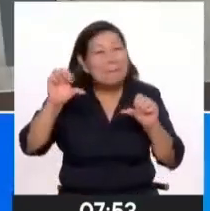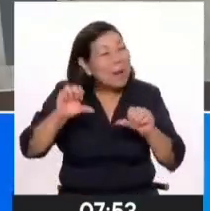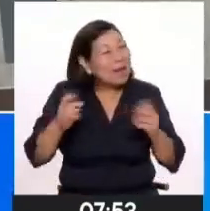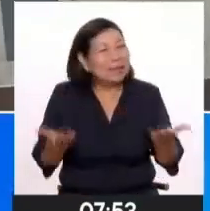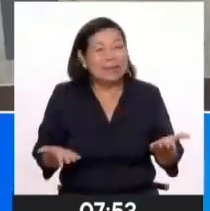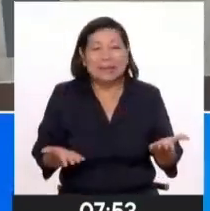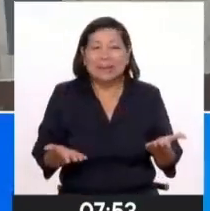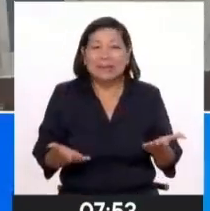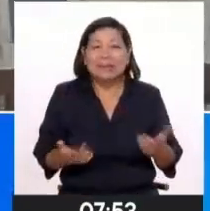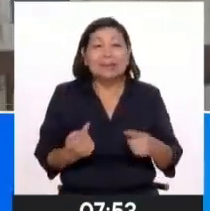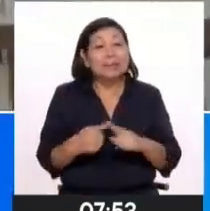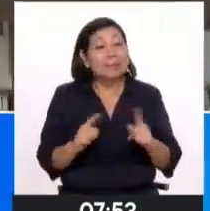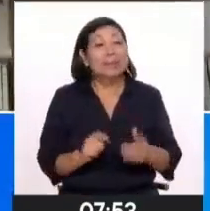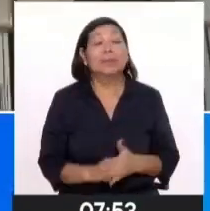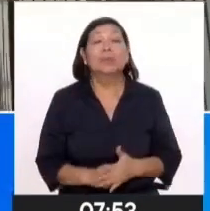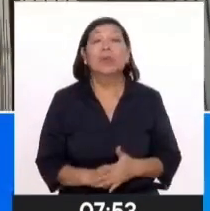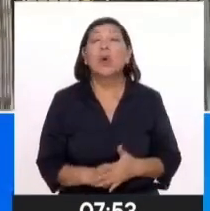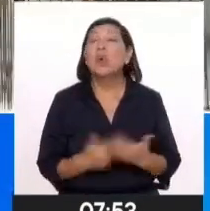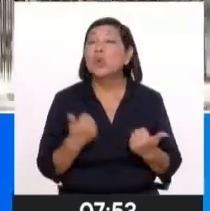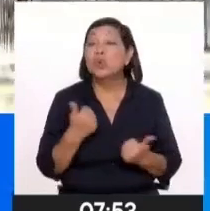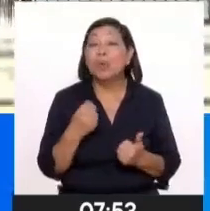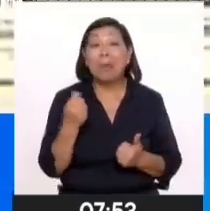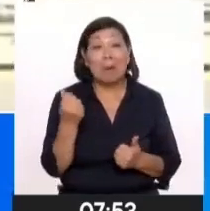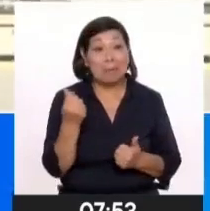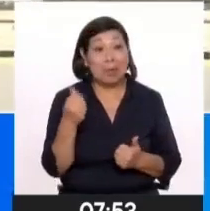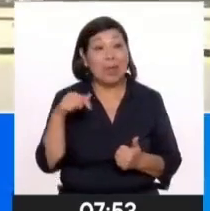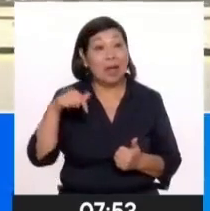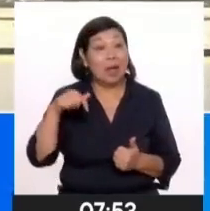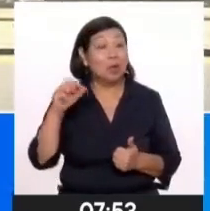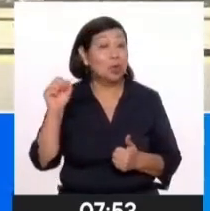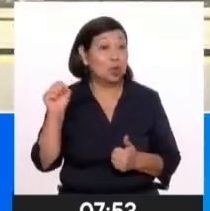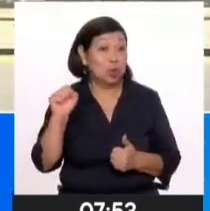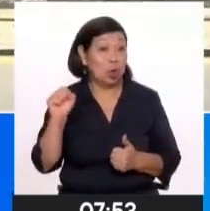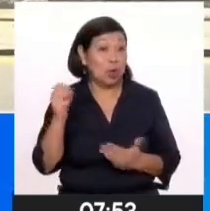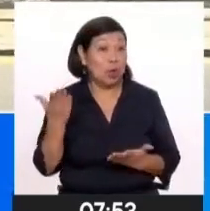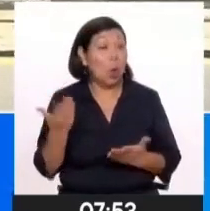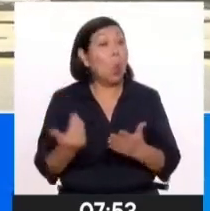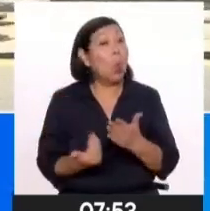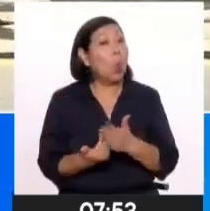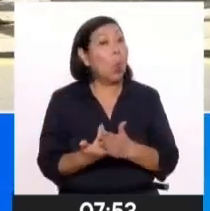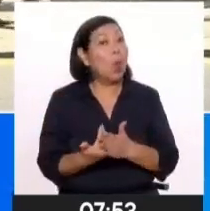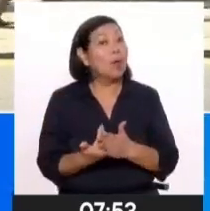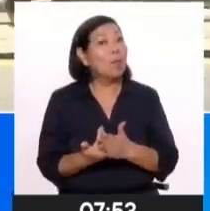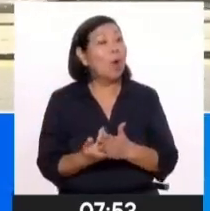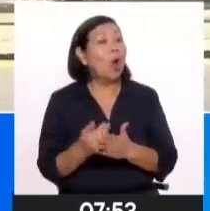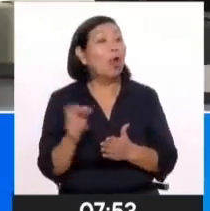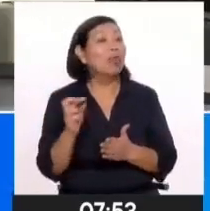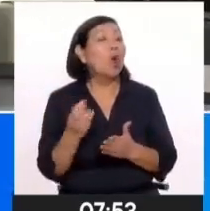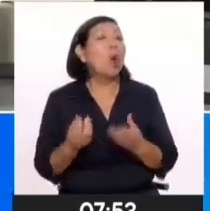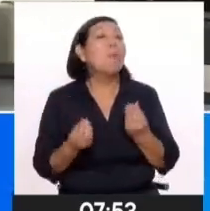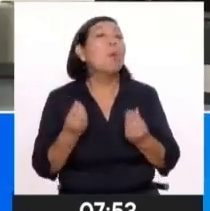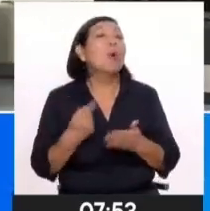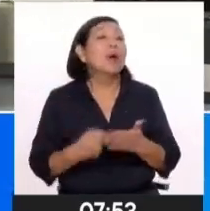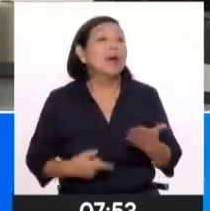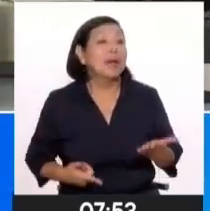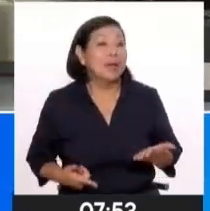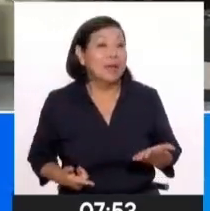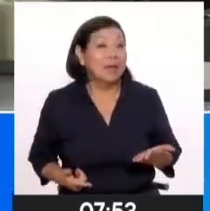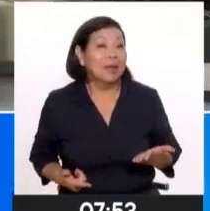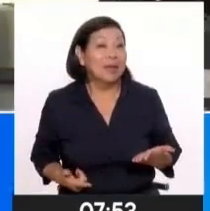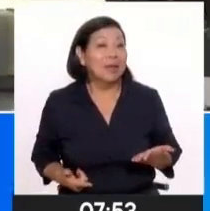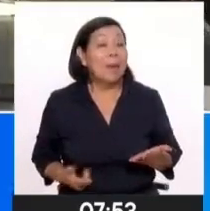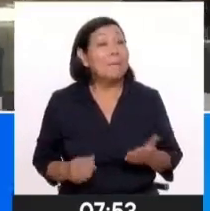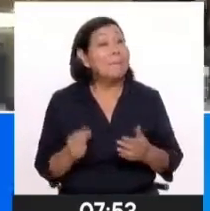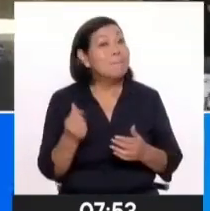El año pasado, el euro ha perdido valor frente al dólar, sin embargo, las monedas que más se apreciaron fueron el sol peruano, el